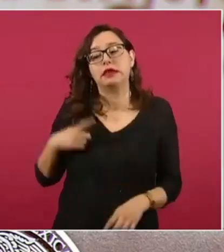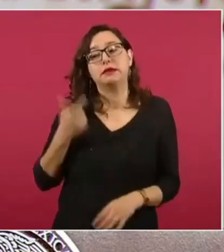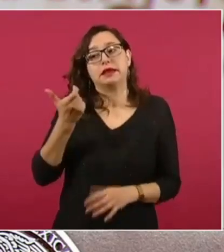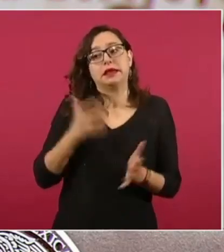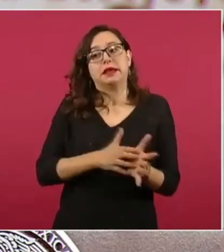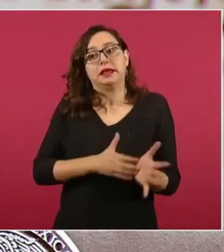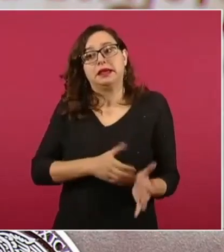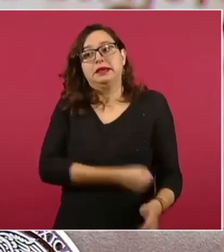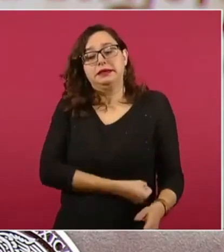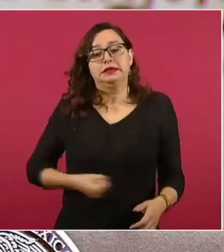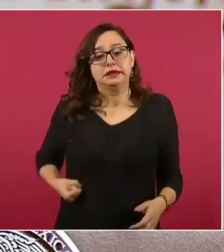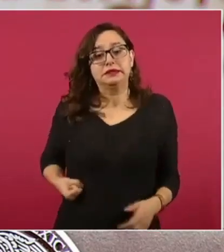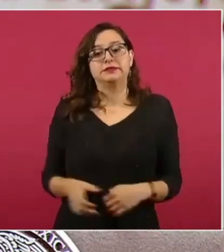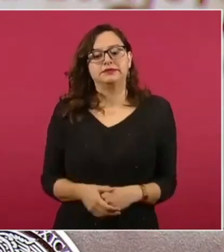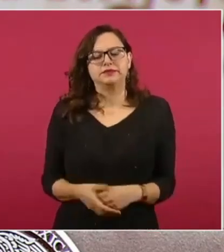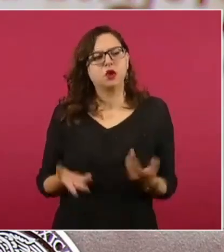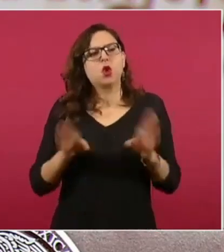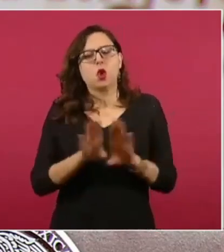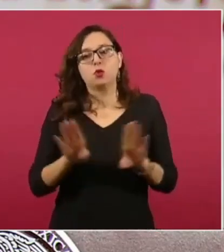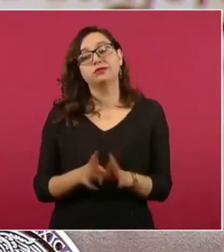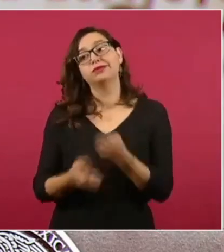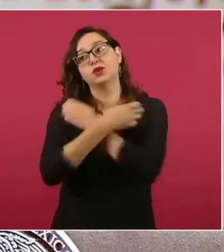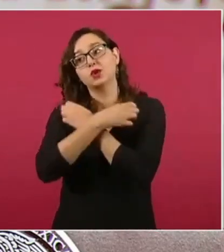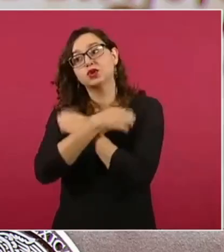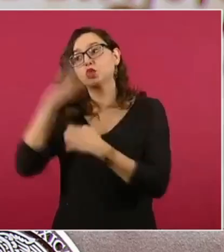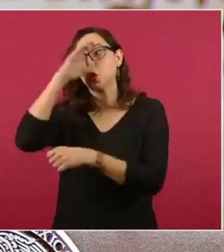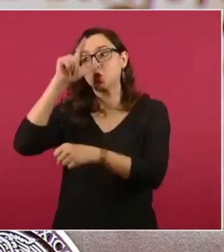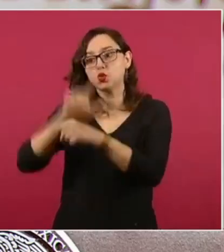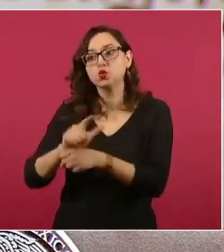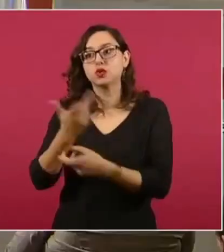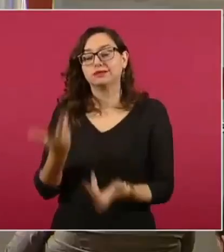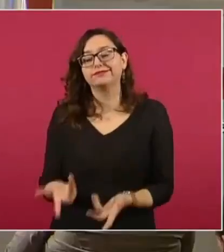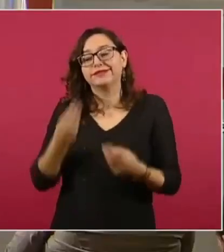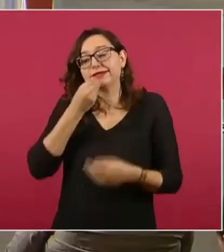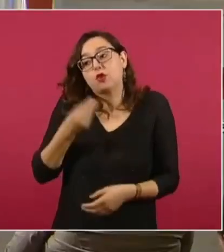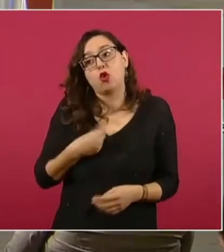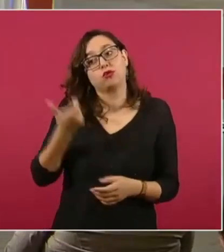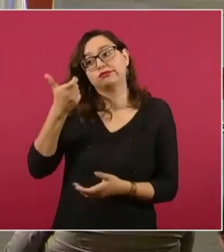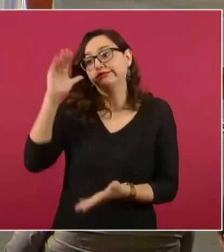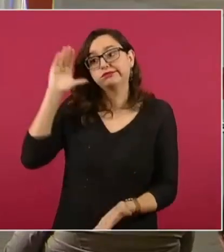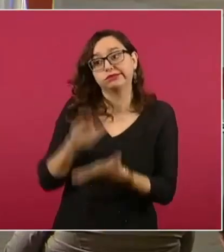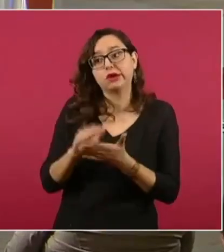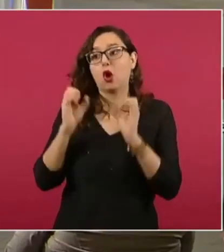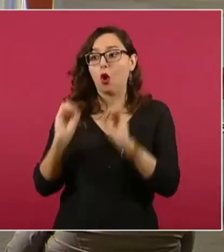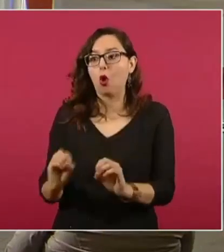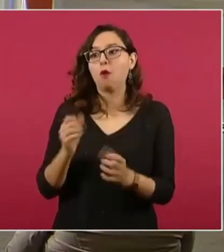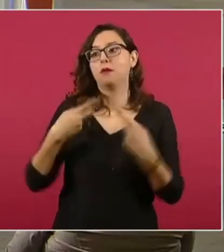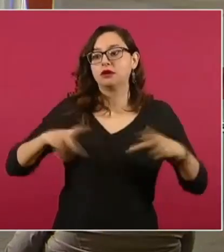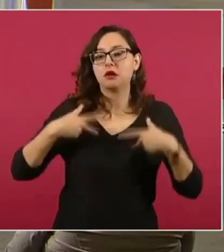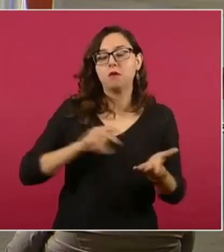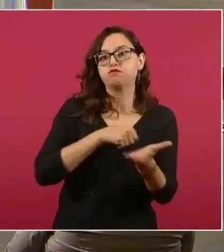en educación, cultura, o era sinónimo de despedir trabajadores o de reducir sus salarios.